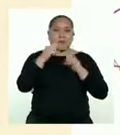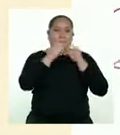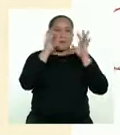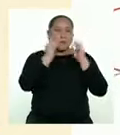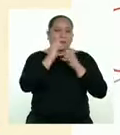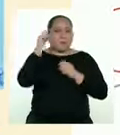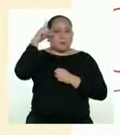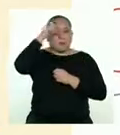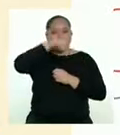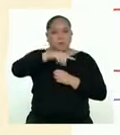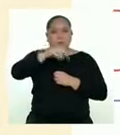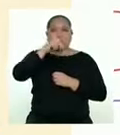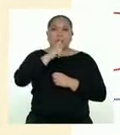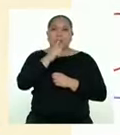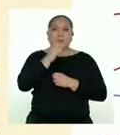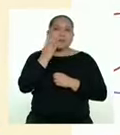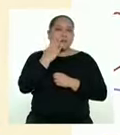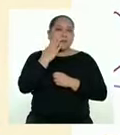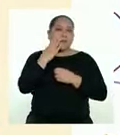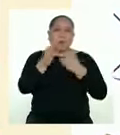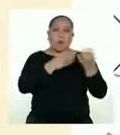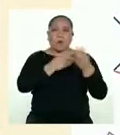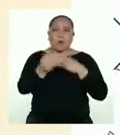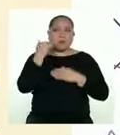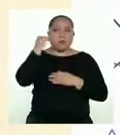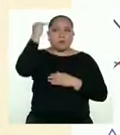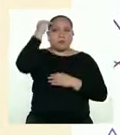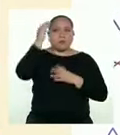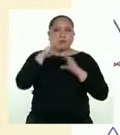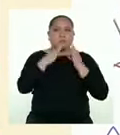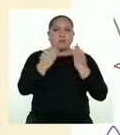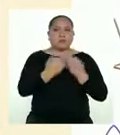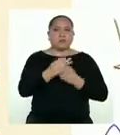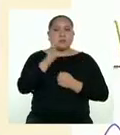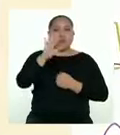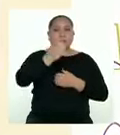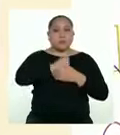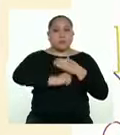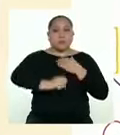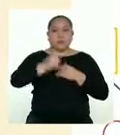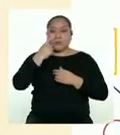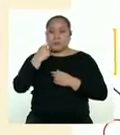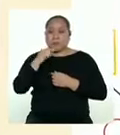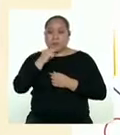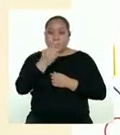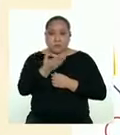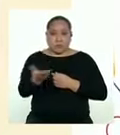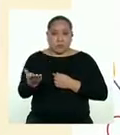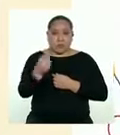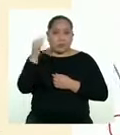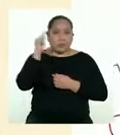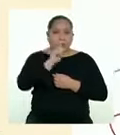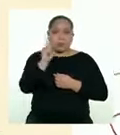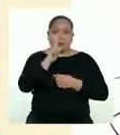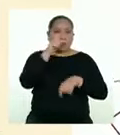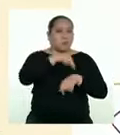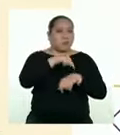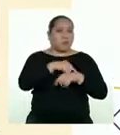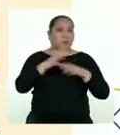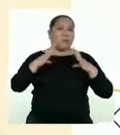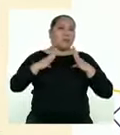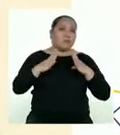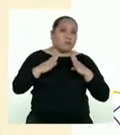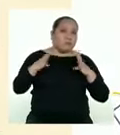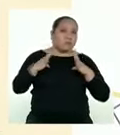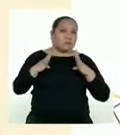los padres, madres y cualquier adulto de la familia. Que tus hijas e hijos tengan claro que este no es un tiempo de vacaciones.